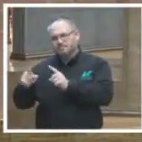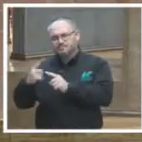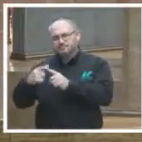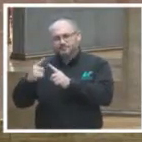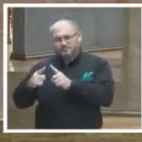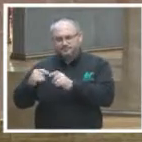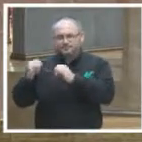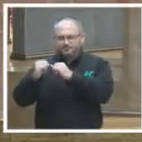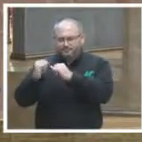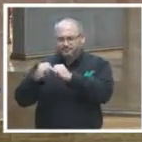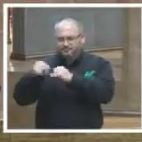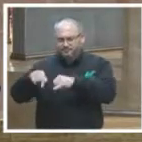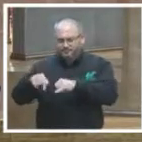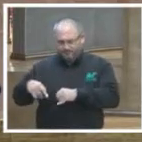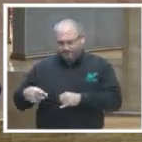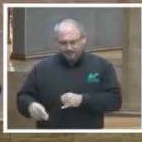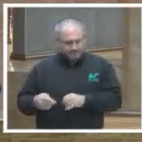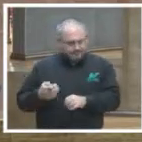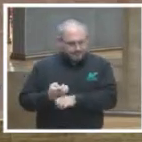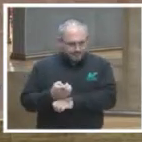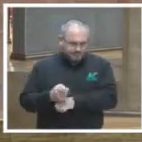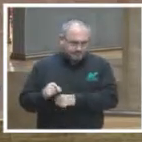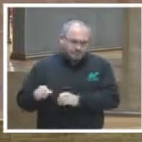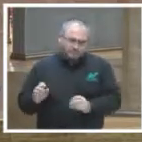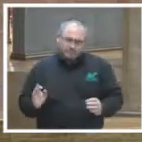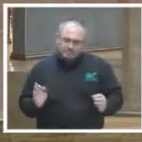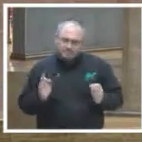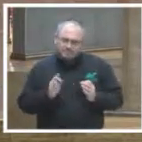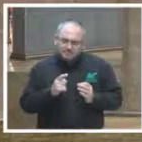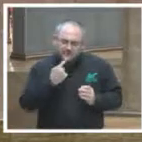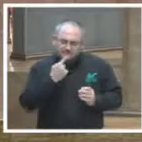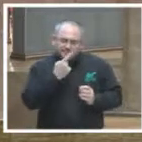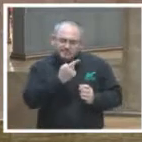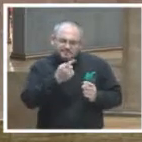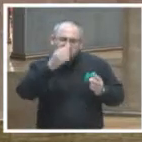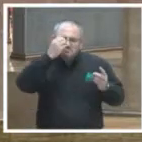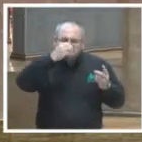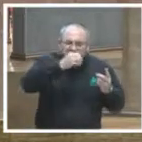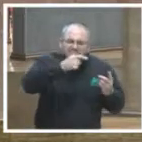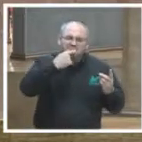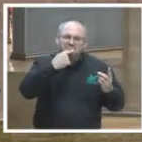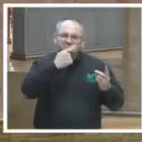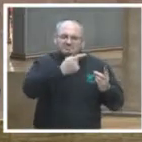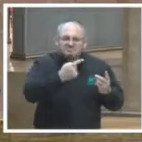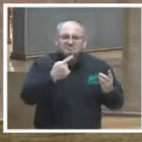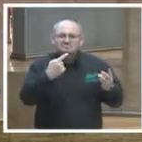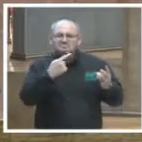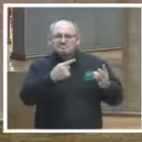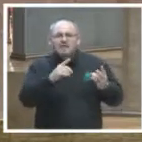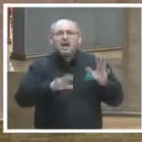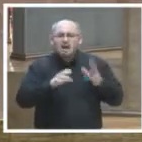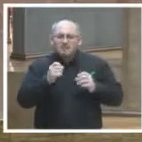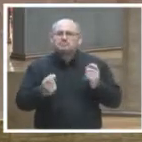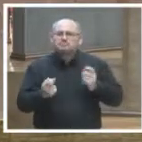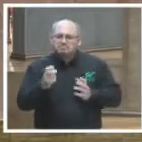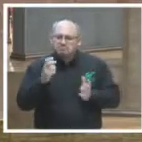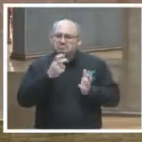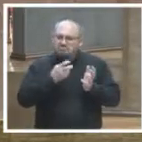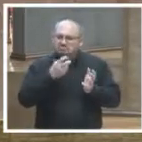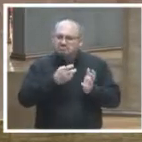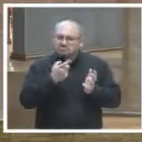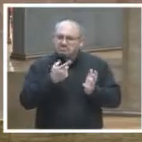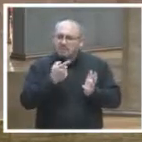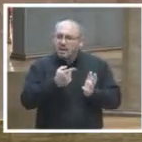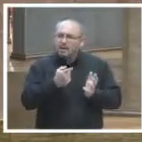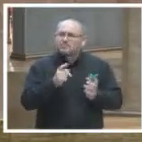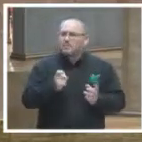locales se acercan y hacen comentarios hacen comentarios inclusive ha habido hasta críticas que eso eso implica